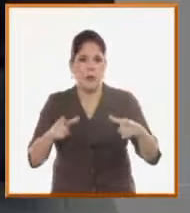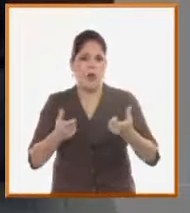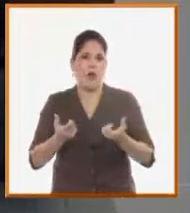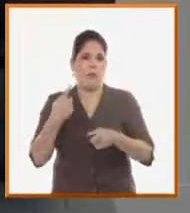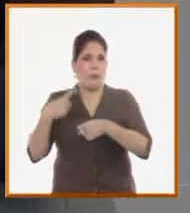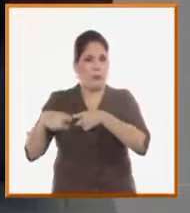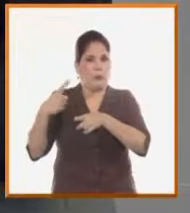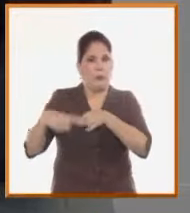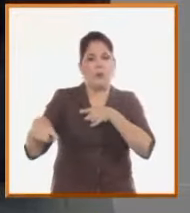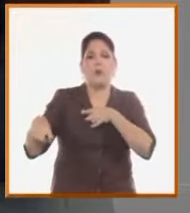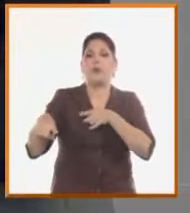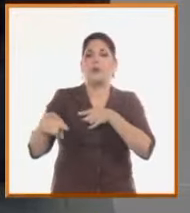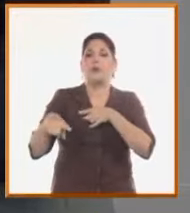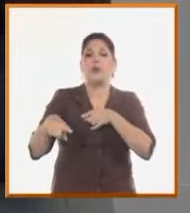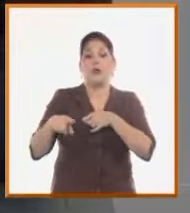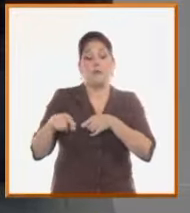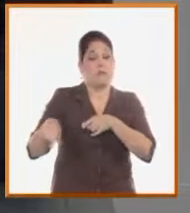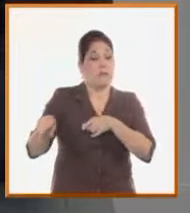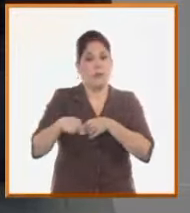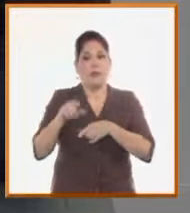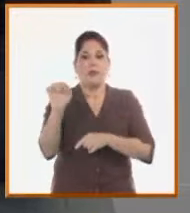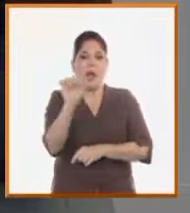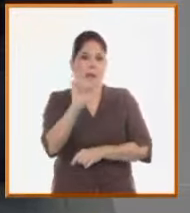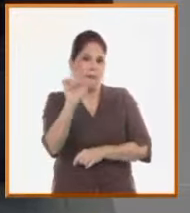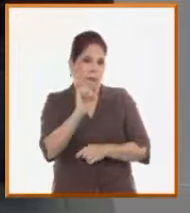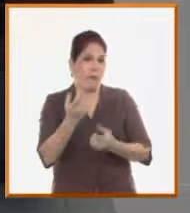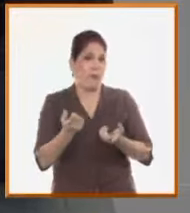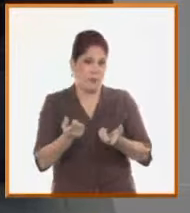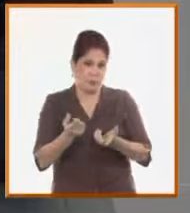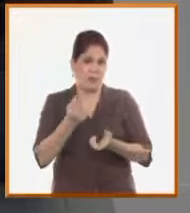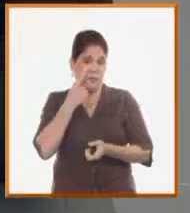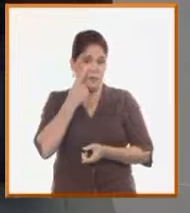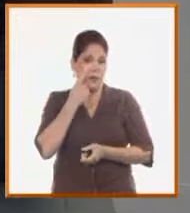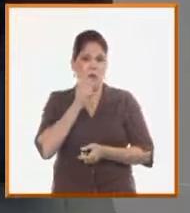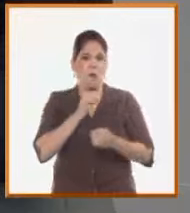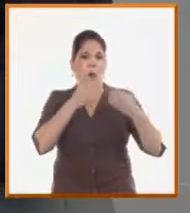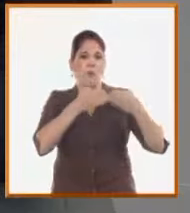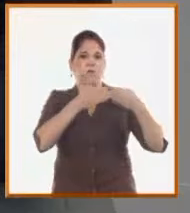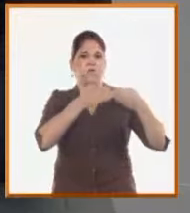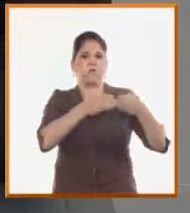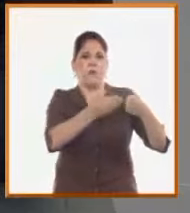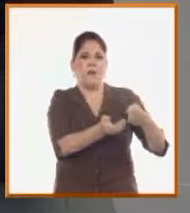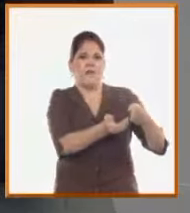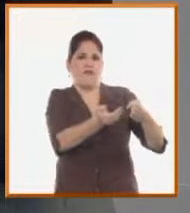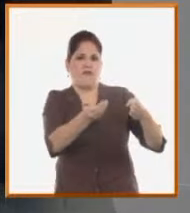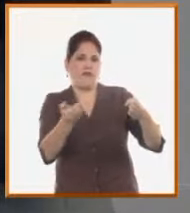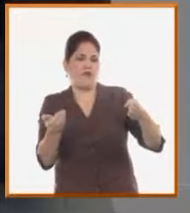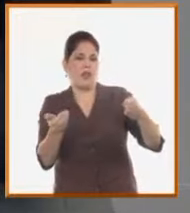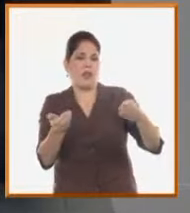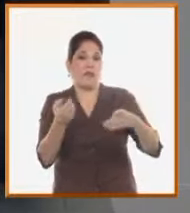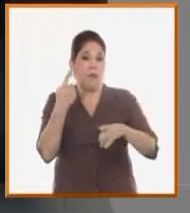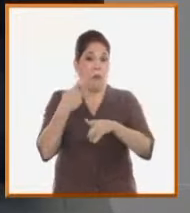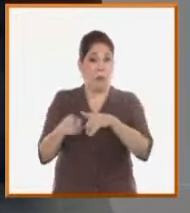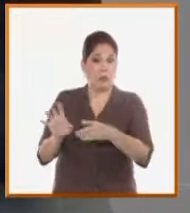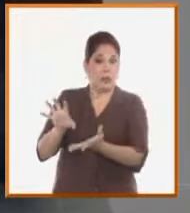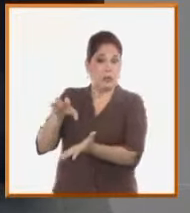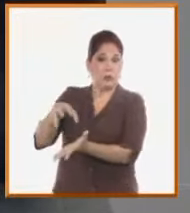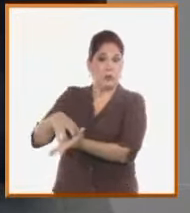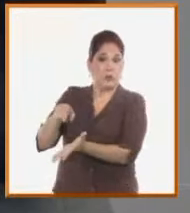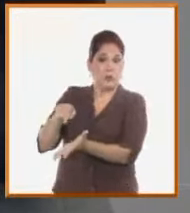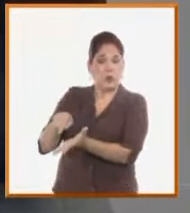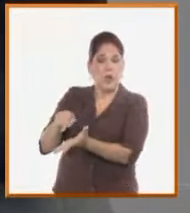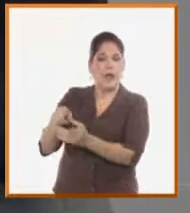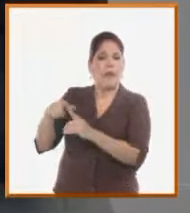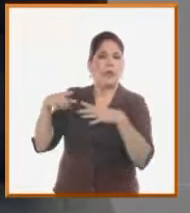en toda la actividad extrahotelera. Los transportistas. Incluso tenían impacto en ciudades que no necesariamente hoy constituyen